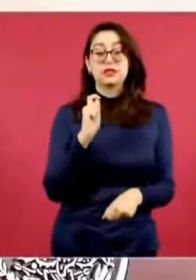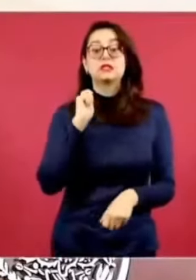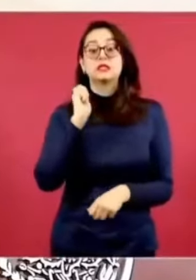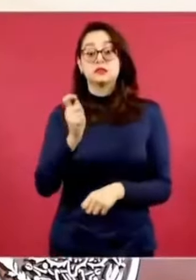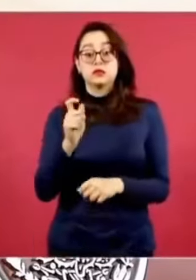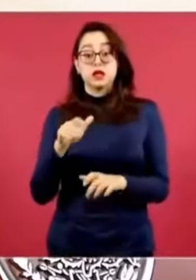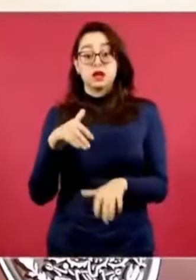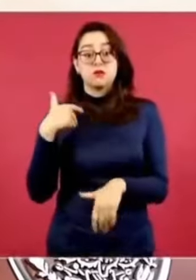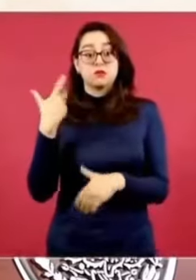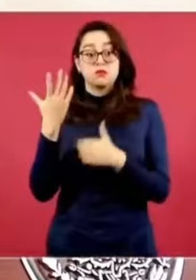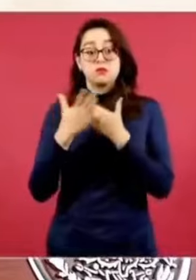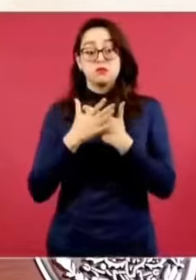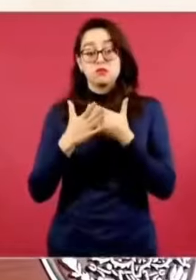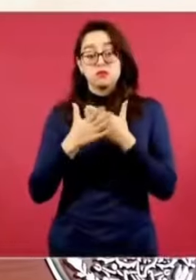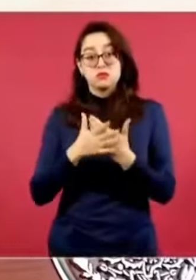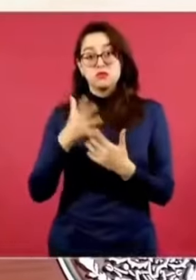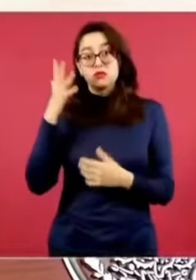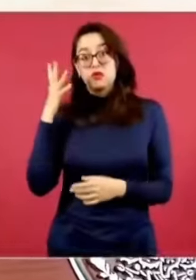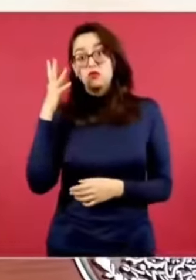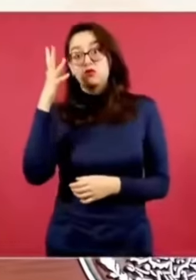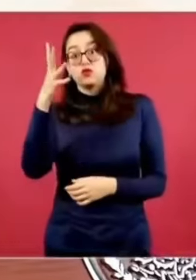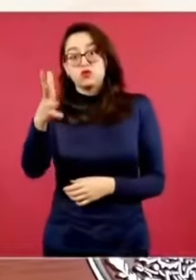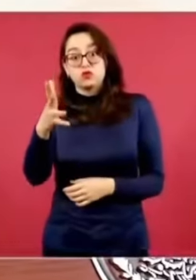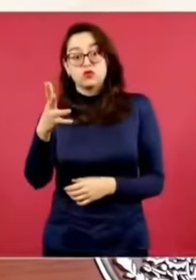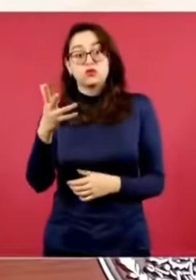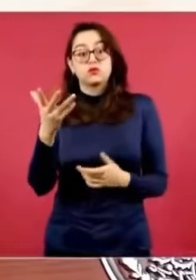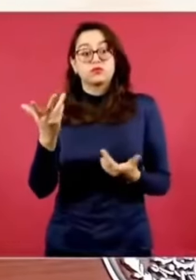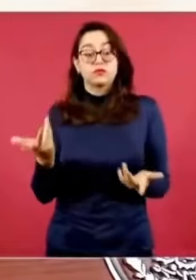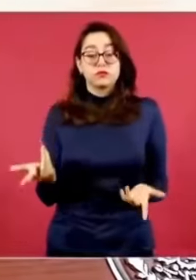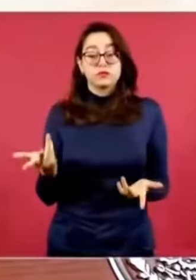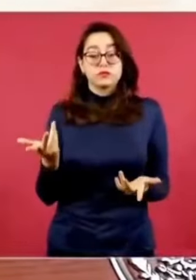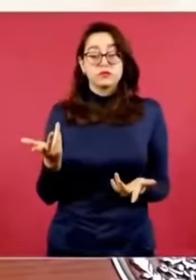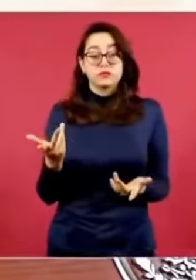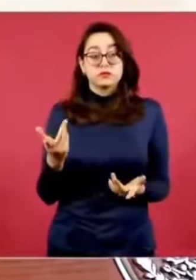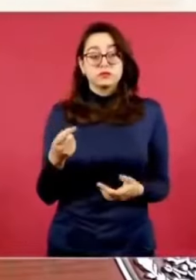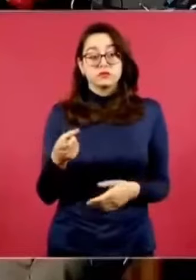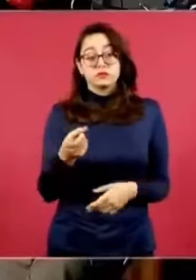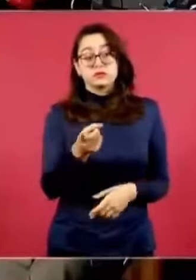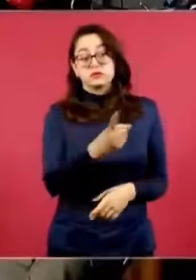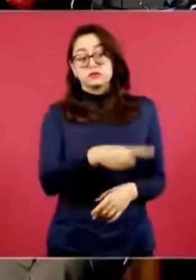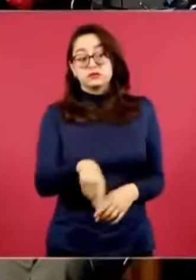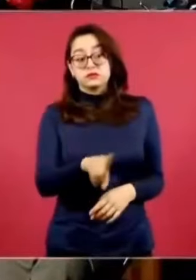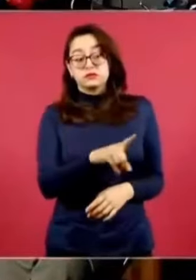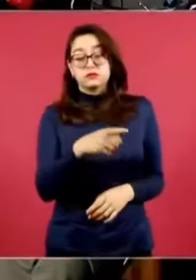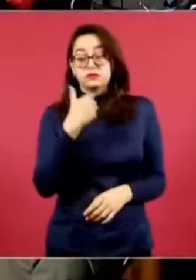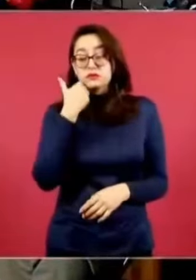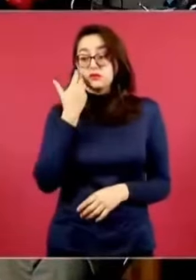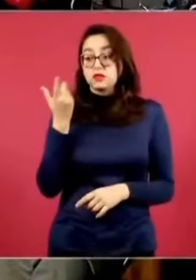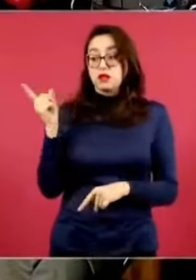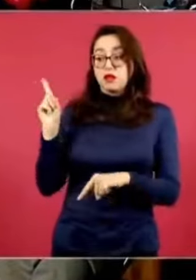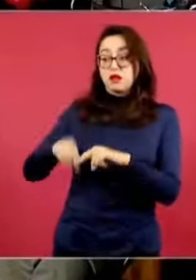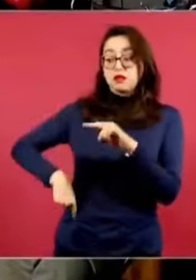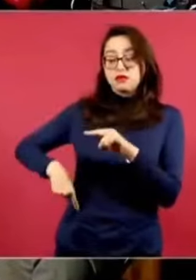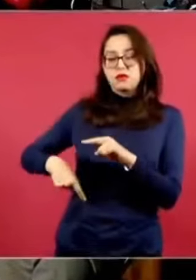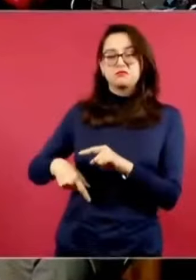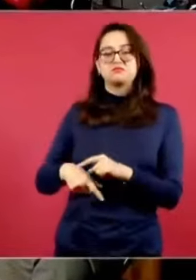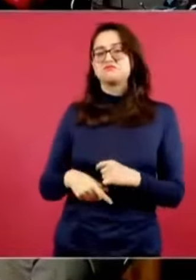que los quiten, esté quien esté,